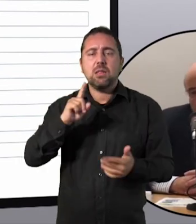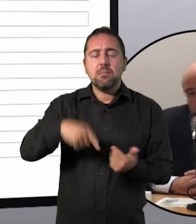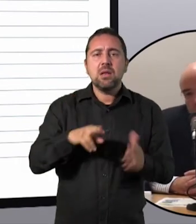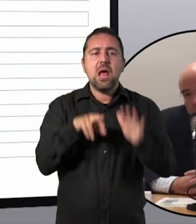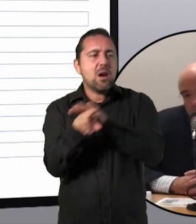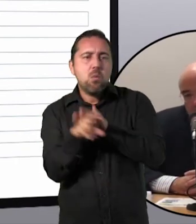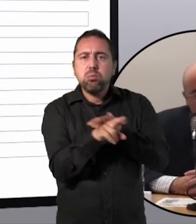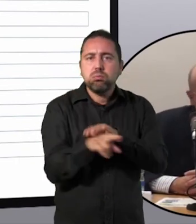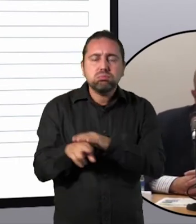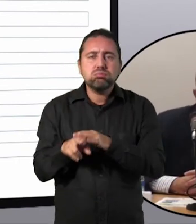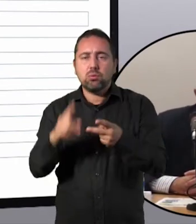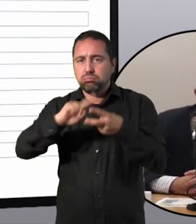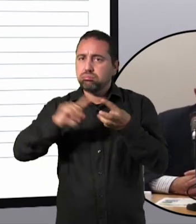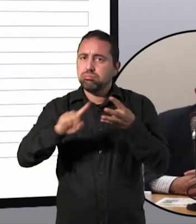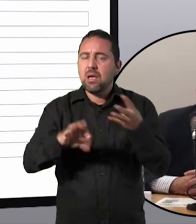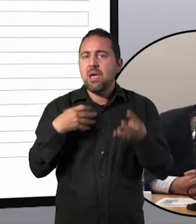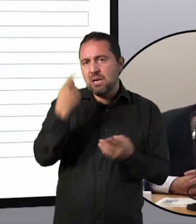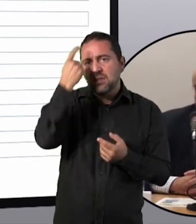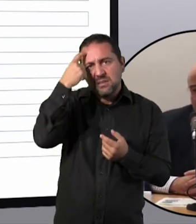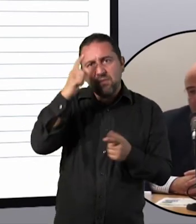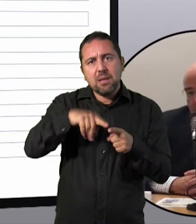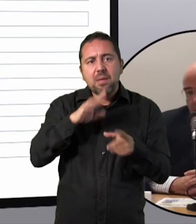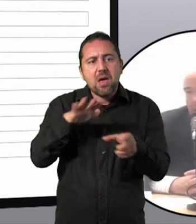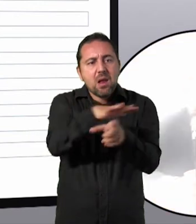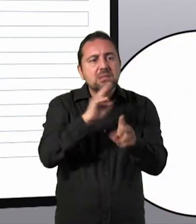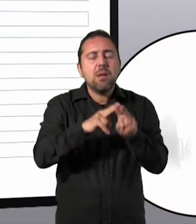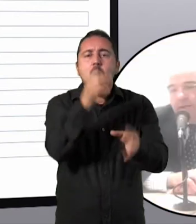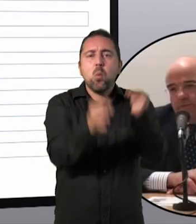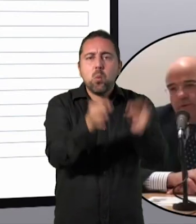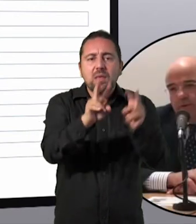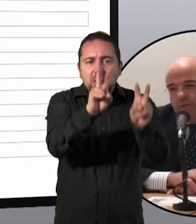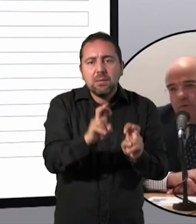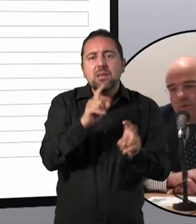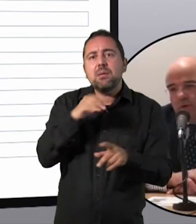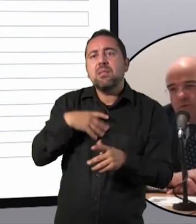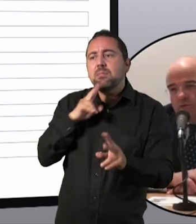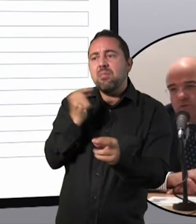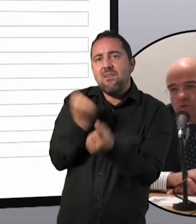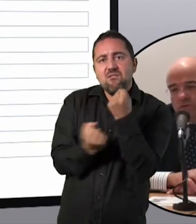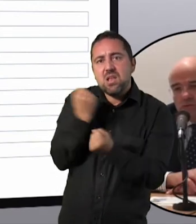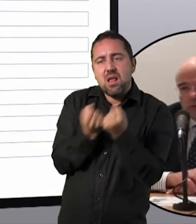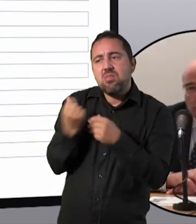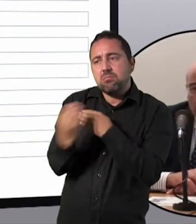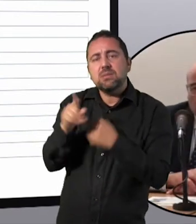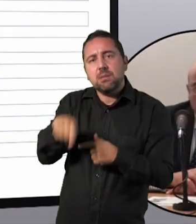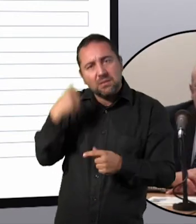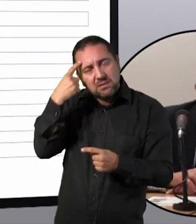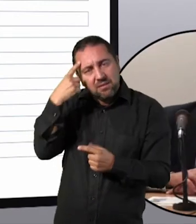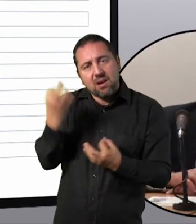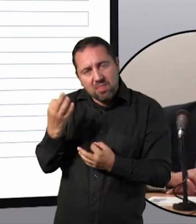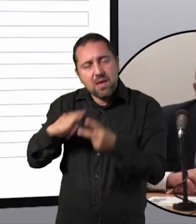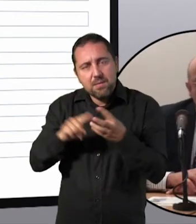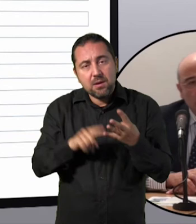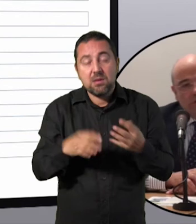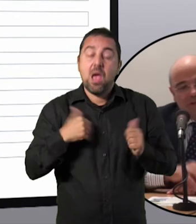Hay que saber del área jurídica y hay que saber del área financiera. Ya desde el principio queremos indicaros que